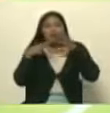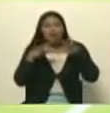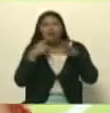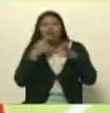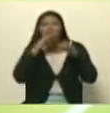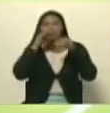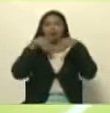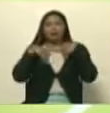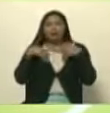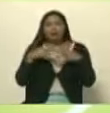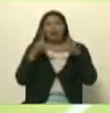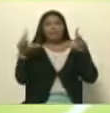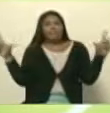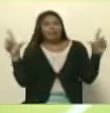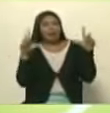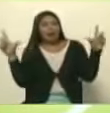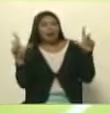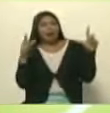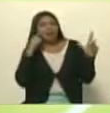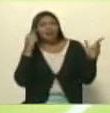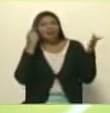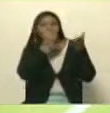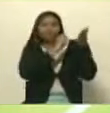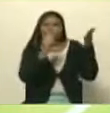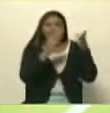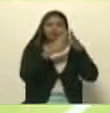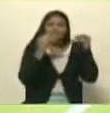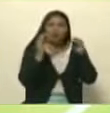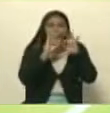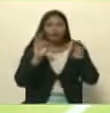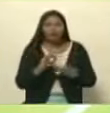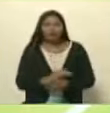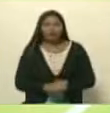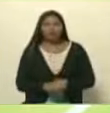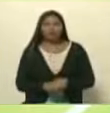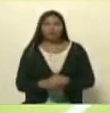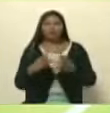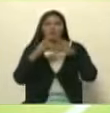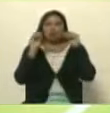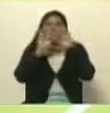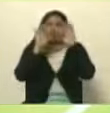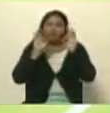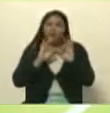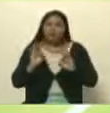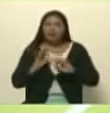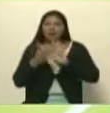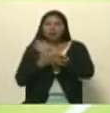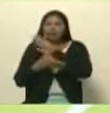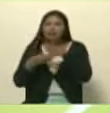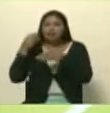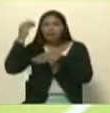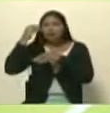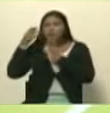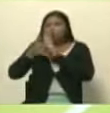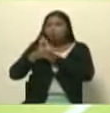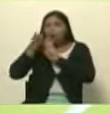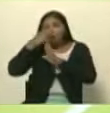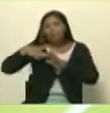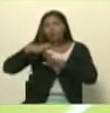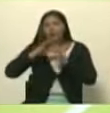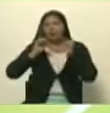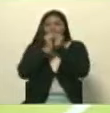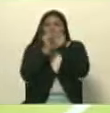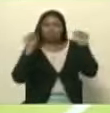pancarta, el marcador. Todo un mecanismo que ideó el pueblo para romper con el